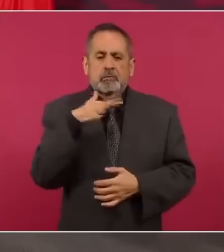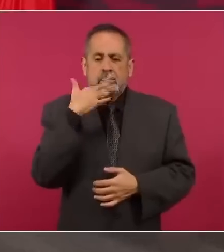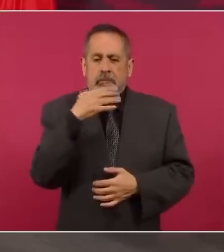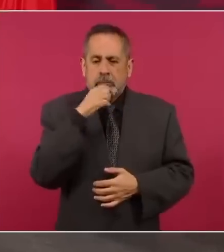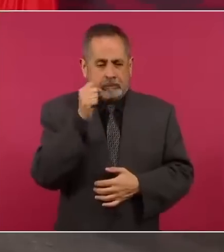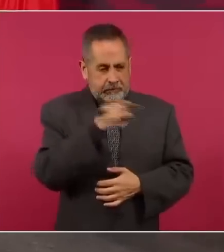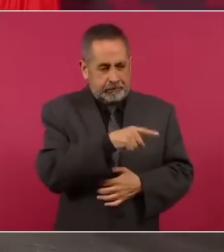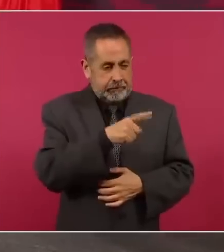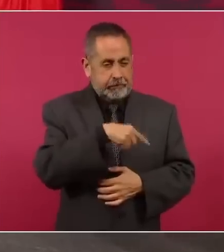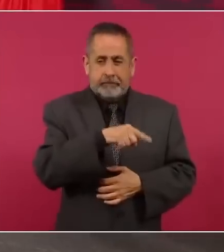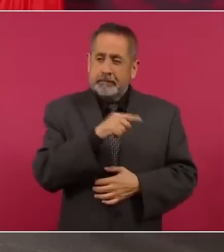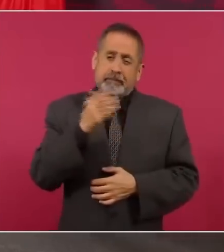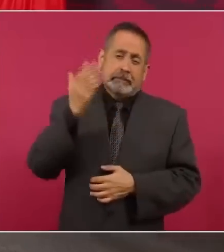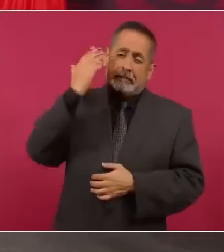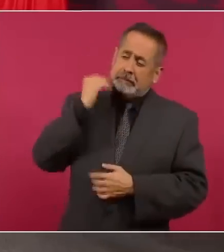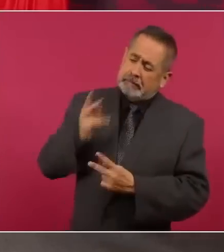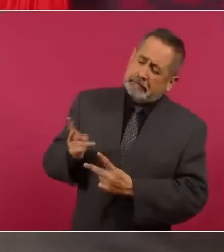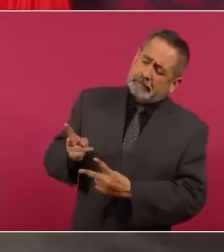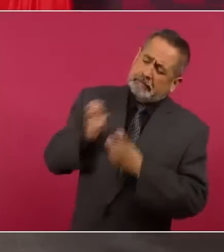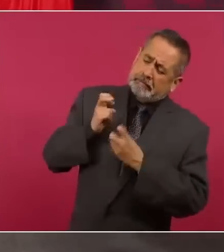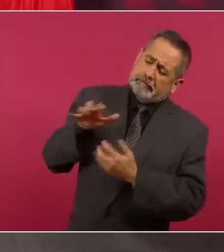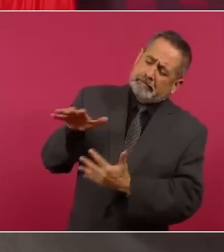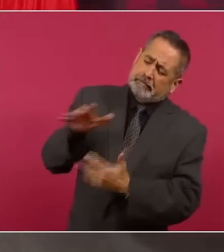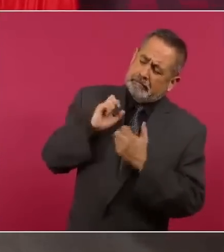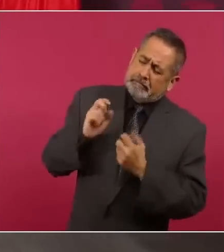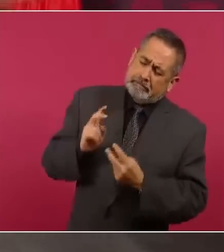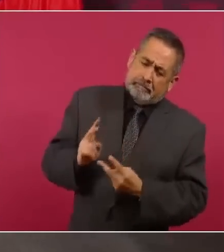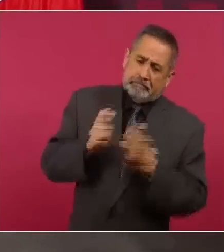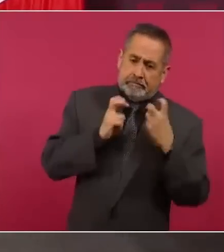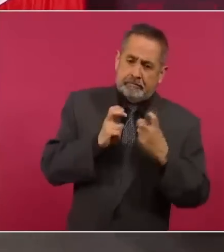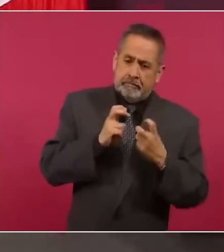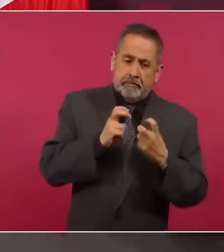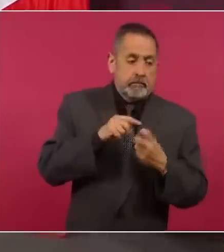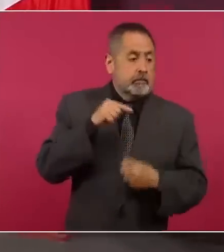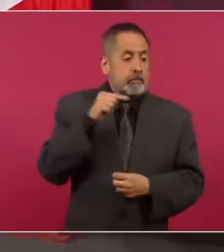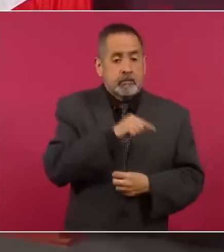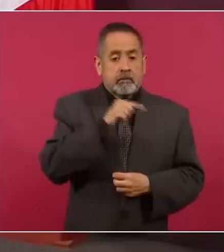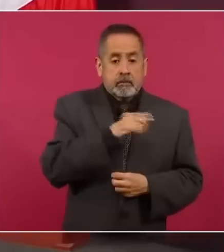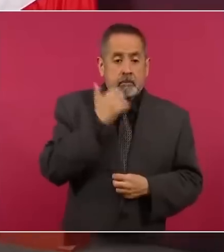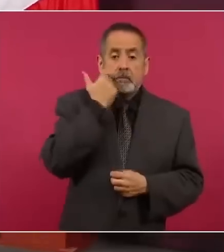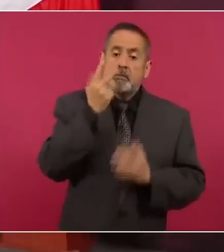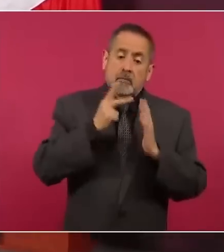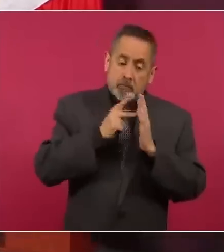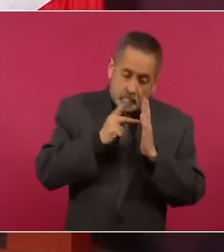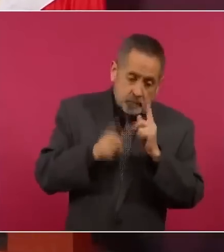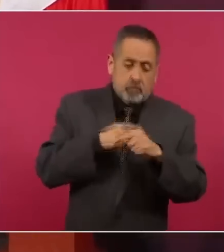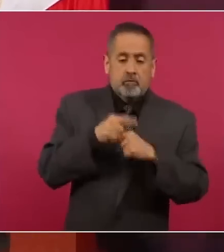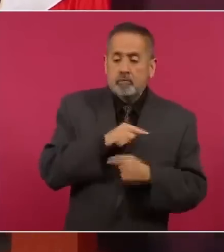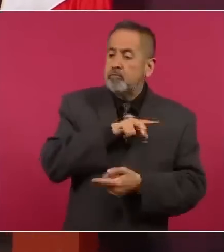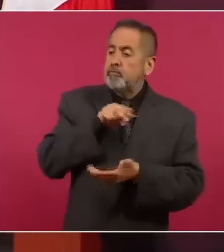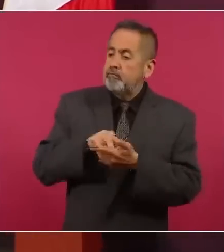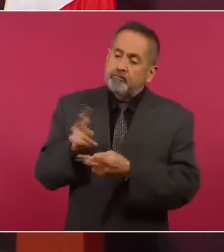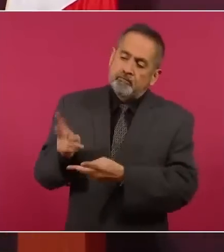saquearon al país y quieren regresar por sus reales,